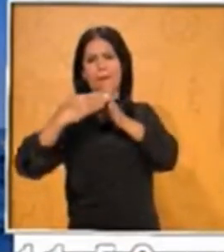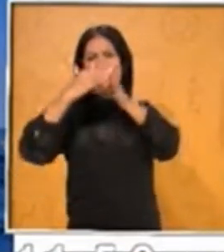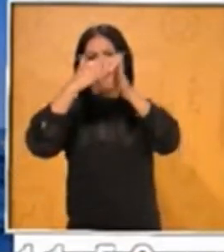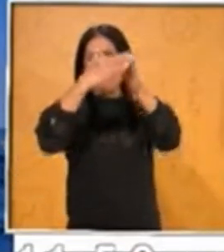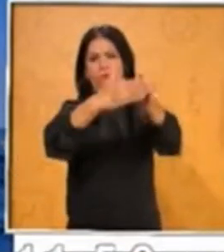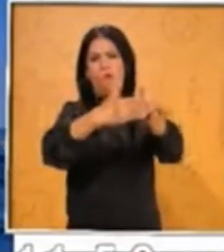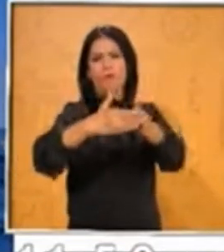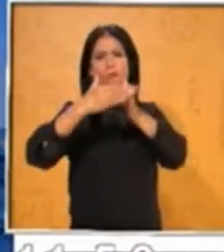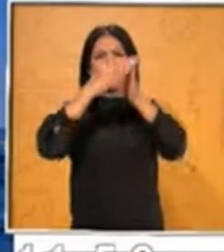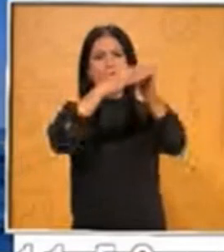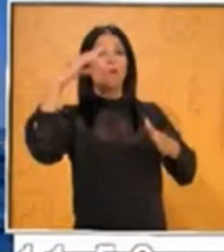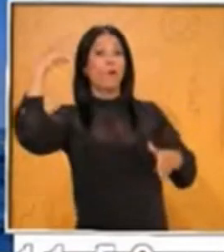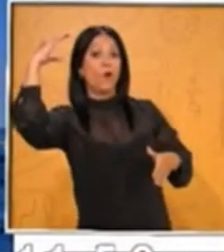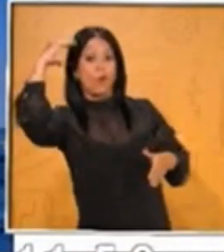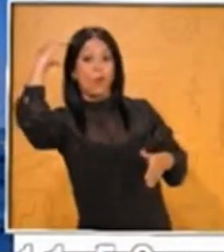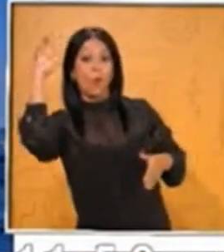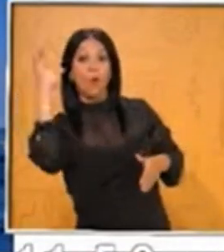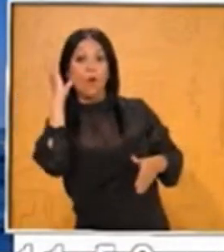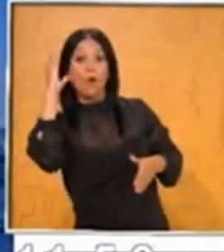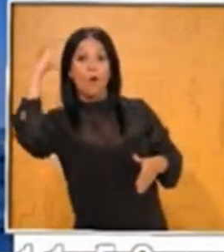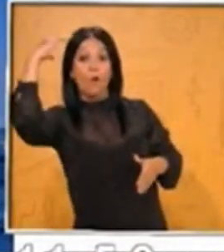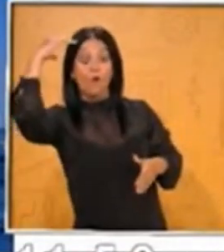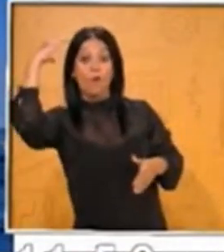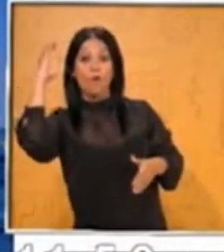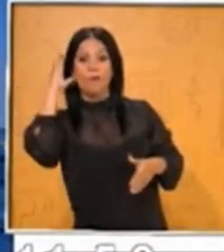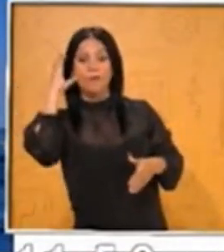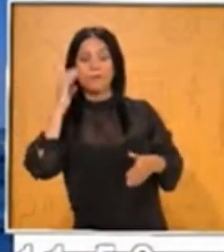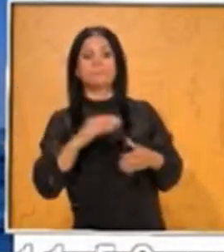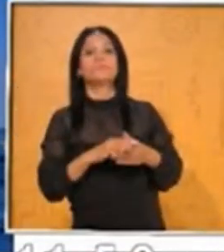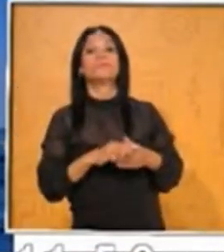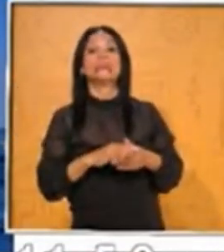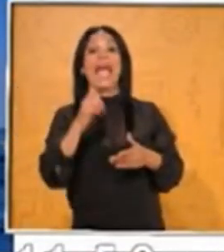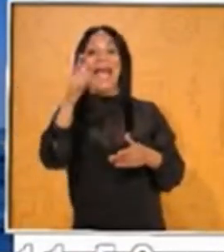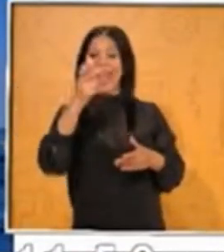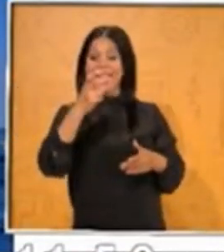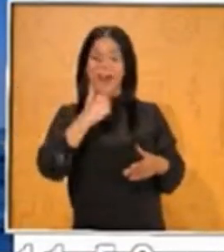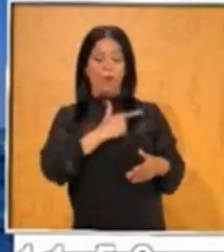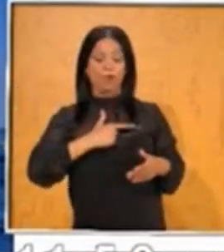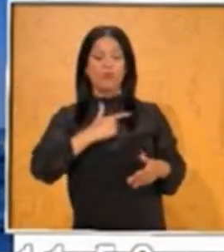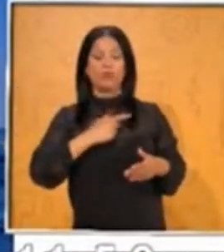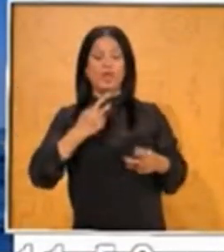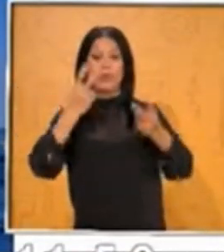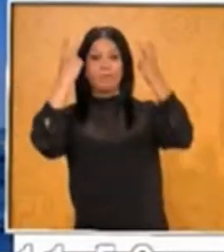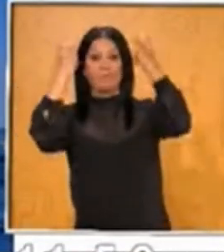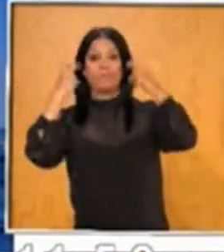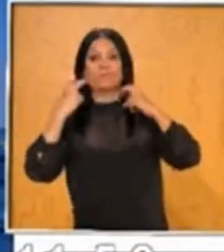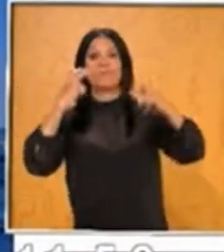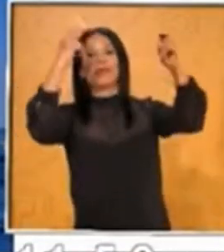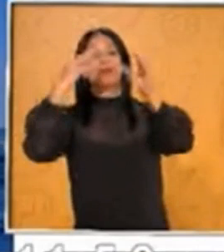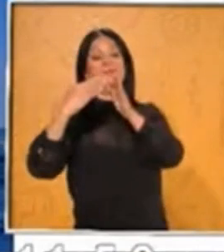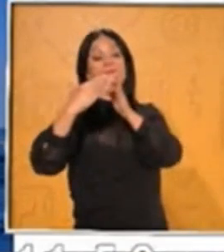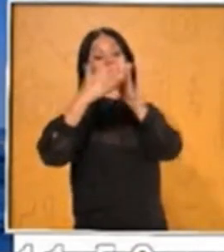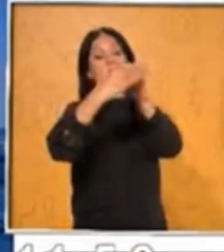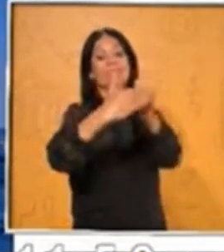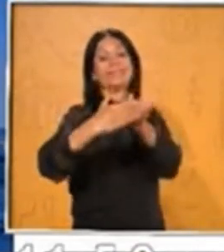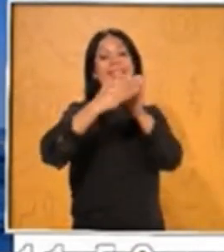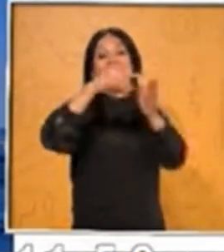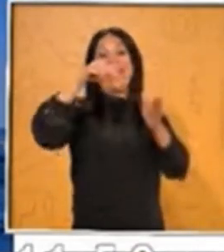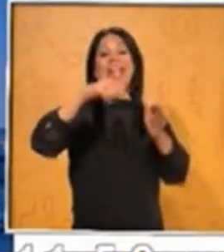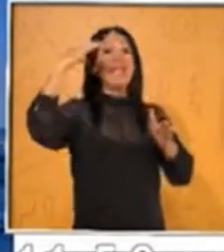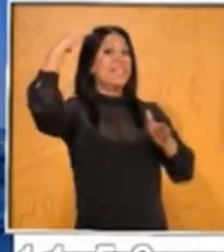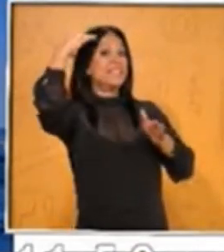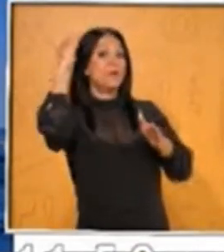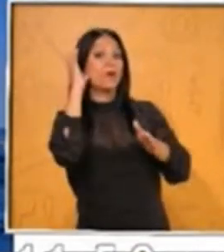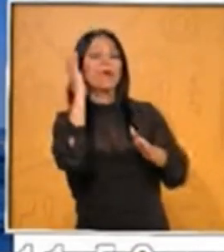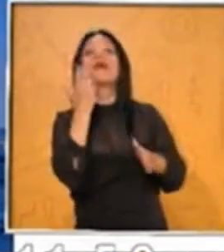llamado Cristóbal Colón, en busca de nuevas rutas marítimas de comercialización a la